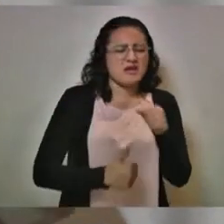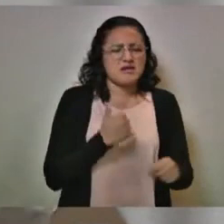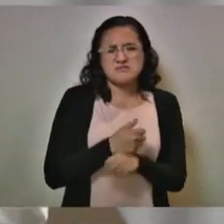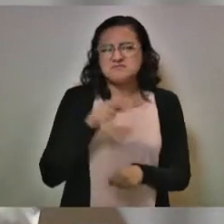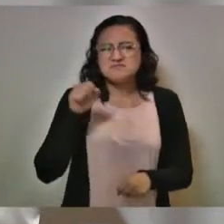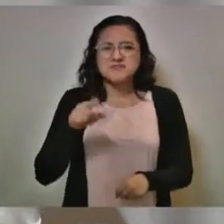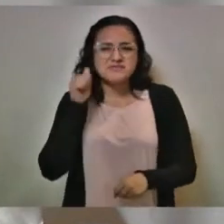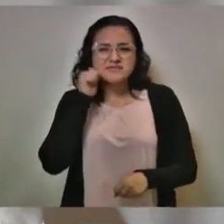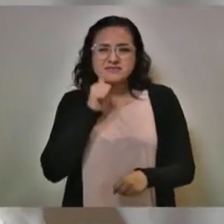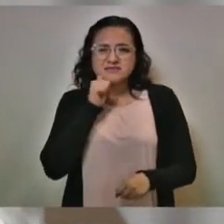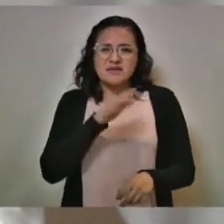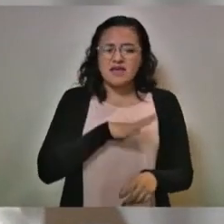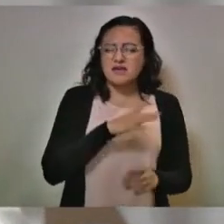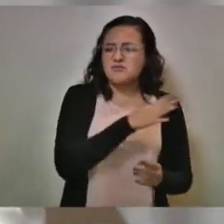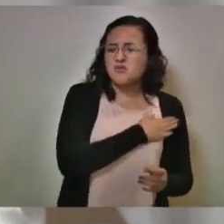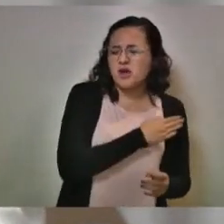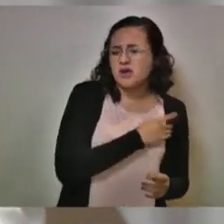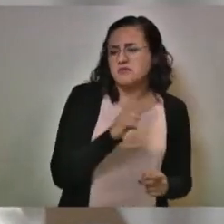Siempre han existido.